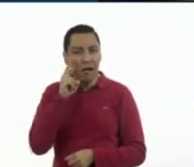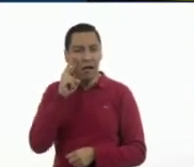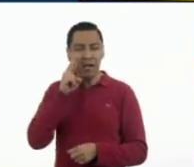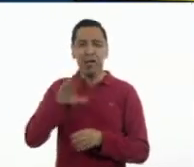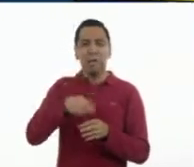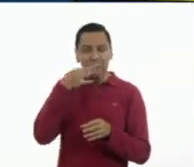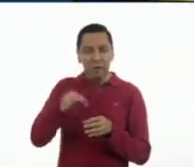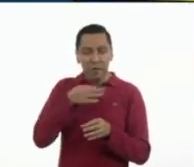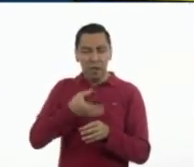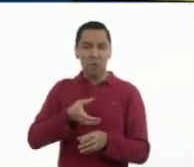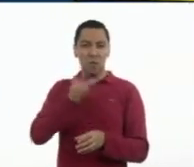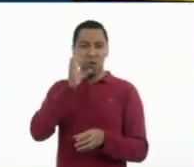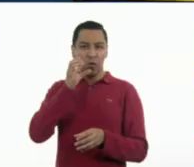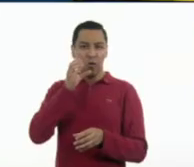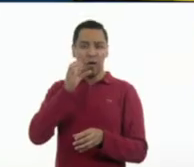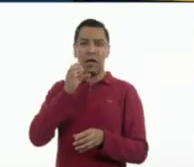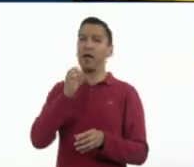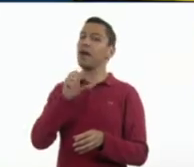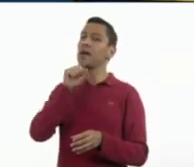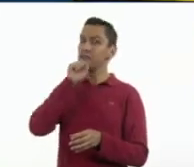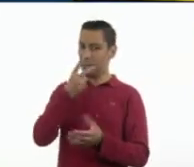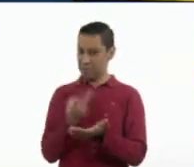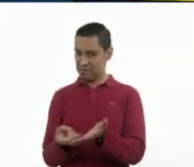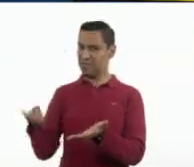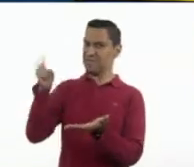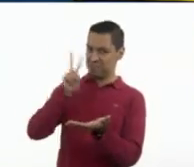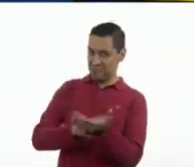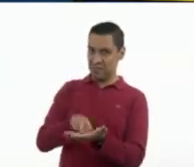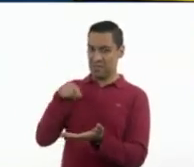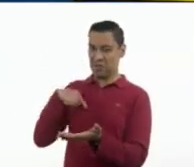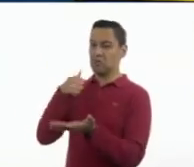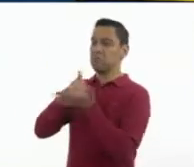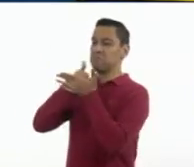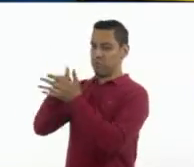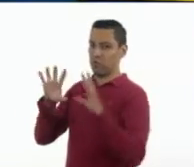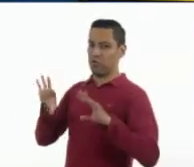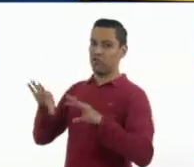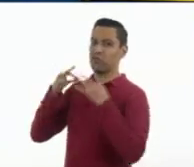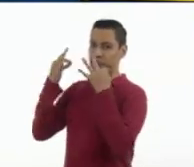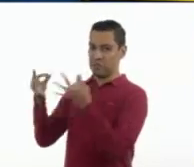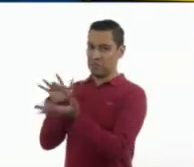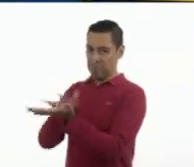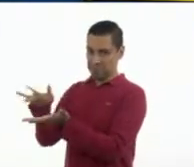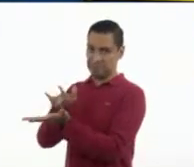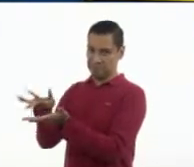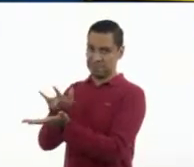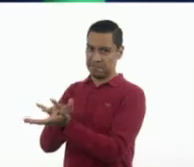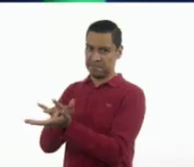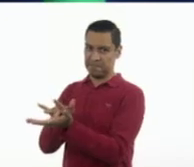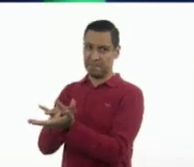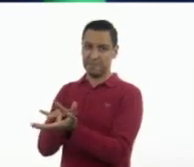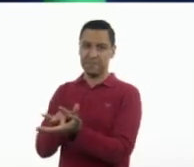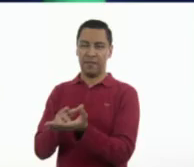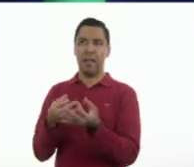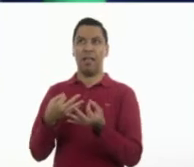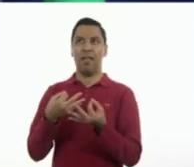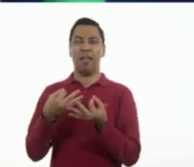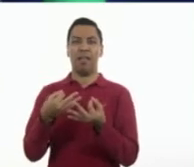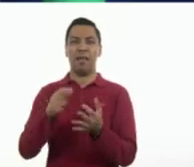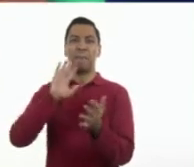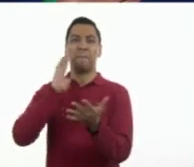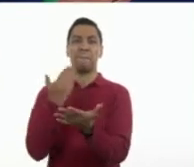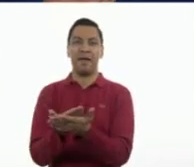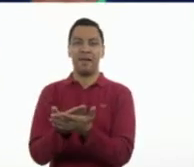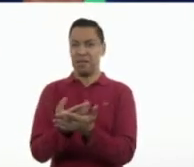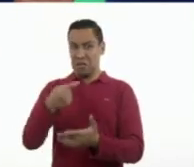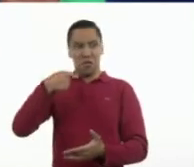bebida, pues están contribuyendo a una causa que está muy específica en este anuncio publicitario. Pues a mí, a mí ya